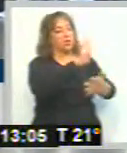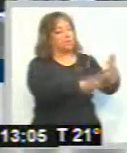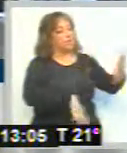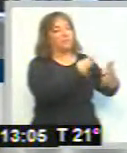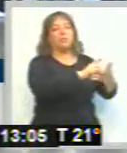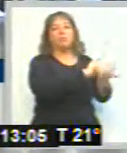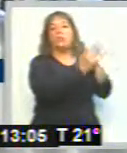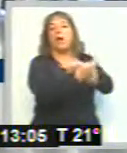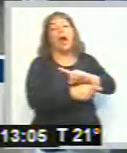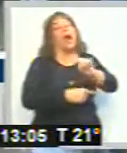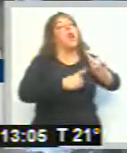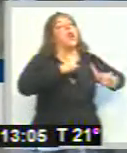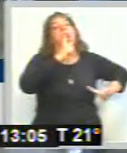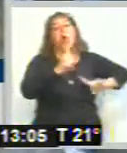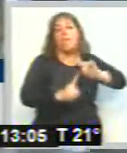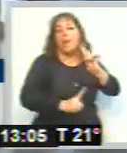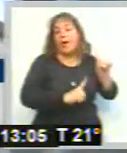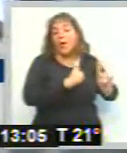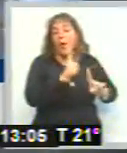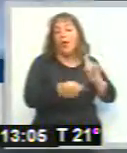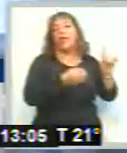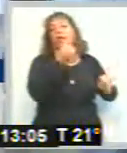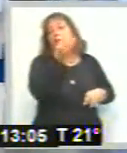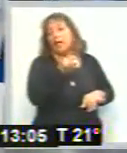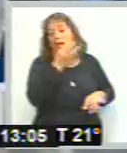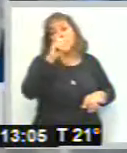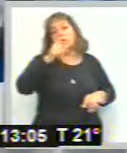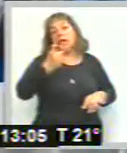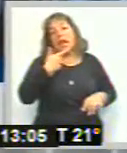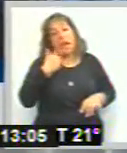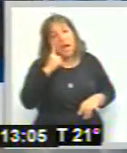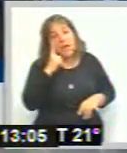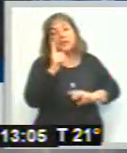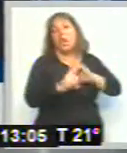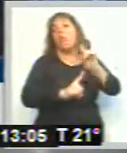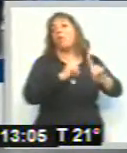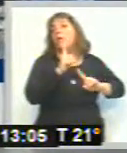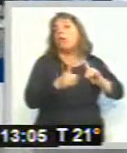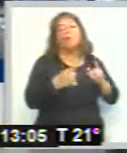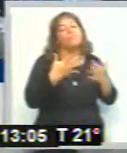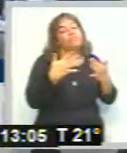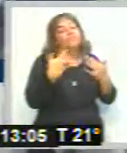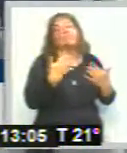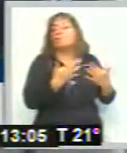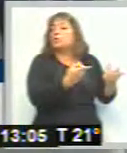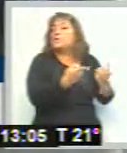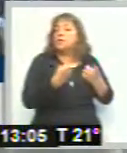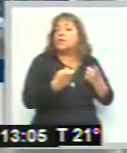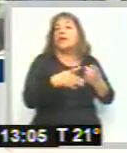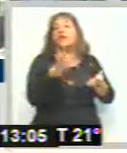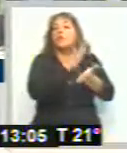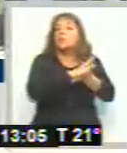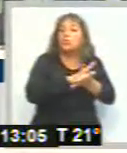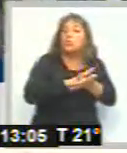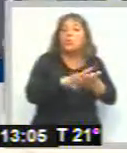eventualmente de la declaración de Lassi podrían llegar a surgir o ser necesarias nuevas medidas probatorias